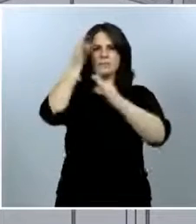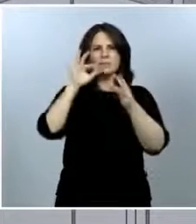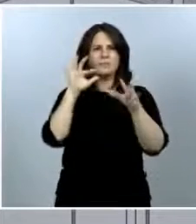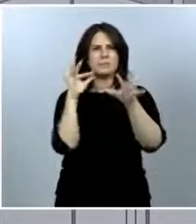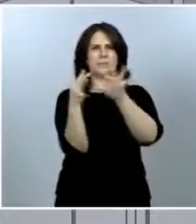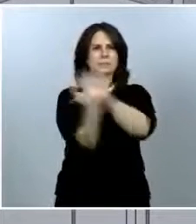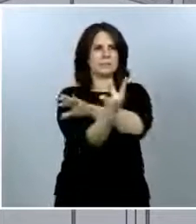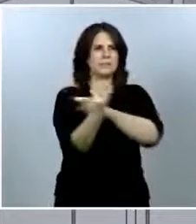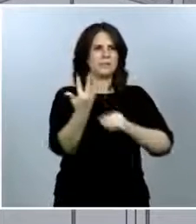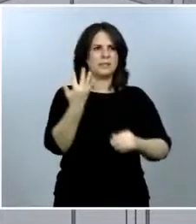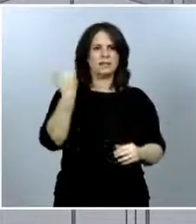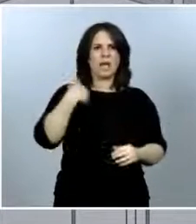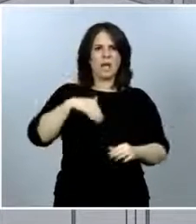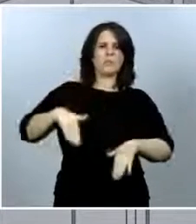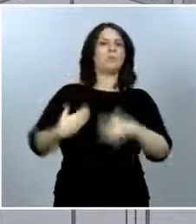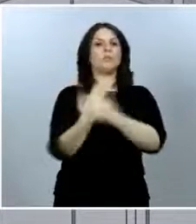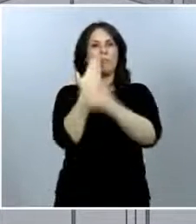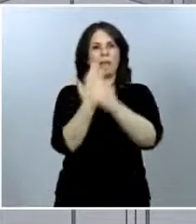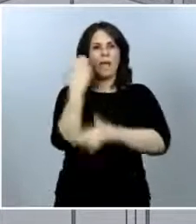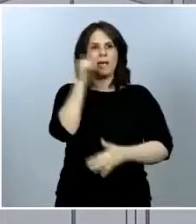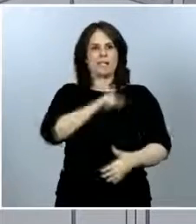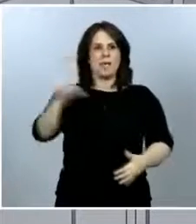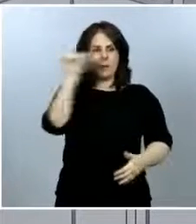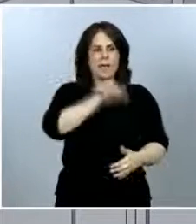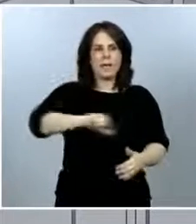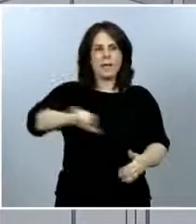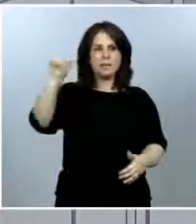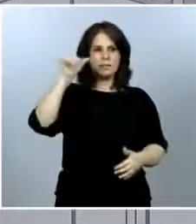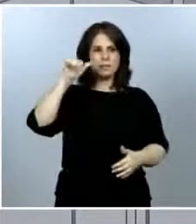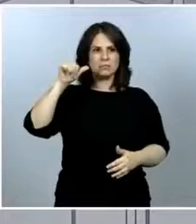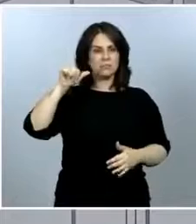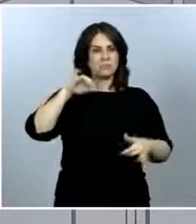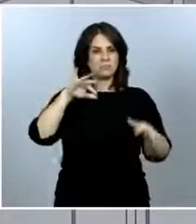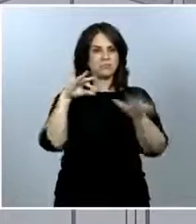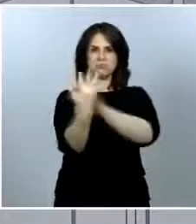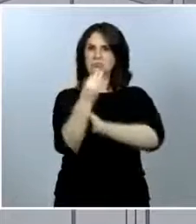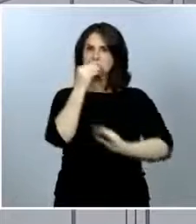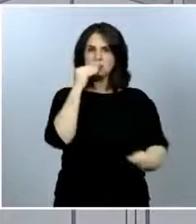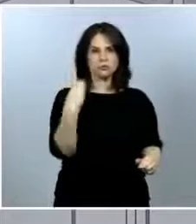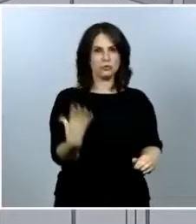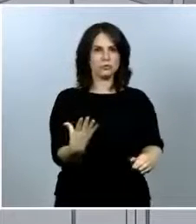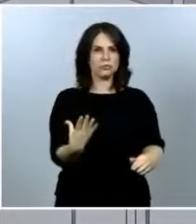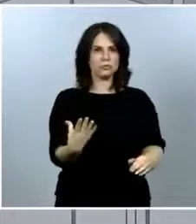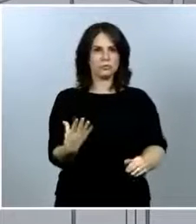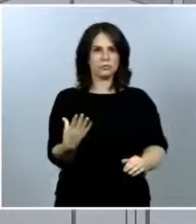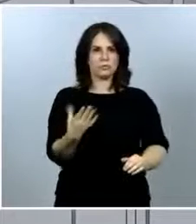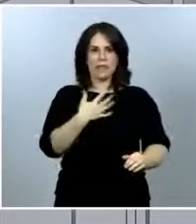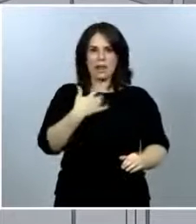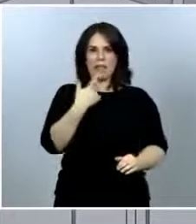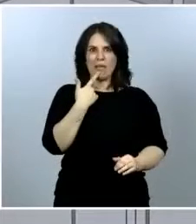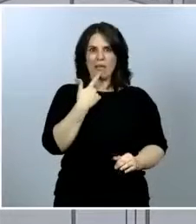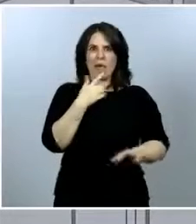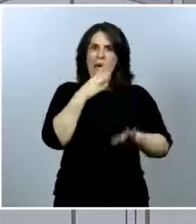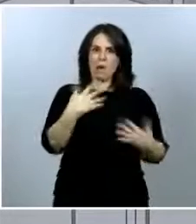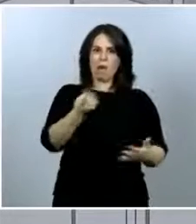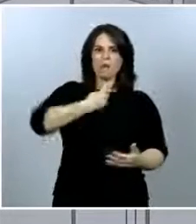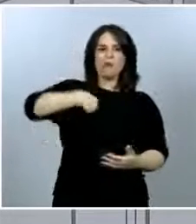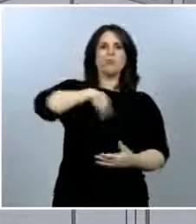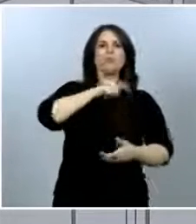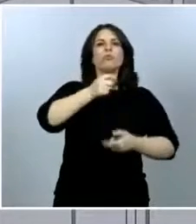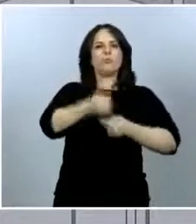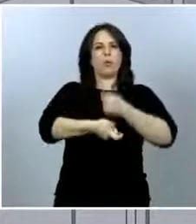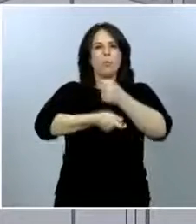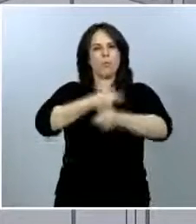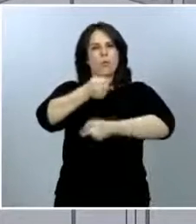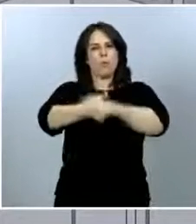últimos días, ya semanas van con una muy buena evolución y nos mantienen una posición en la que podemos progresivamente ir